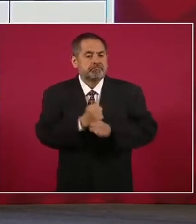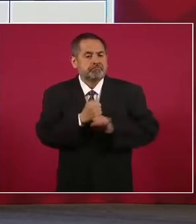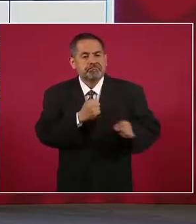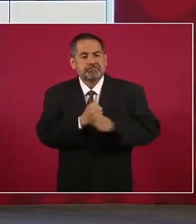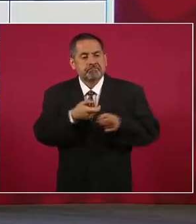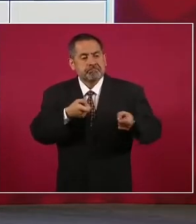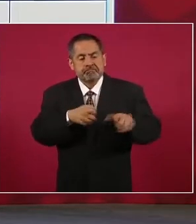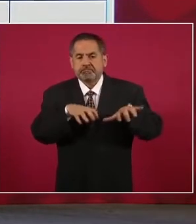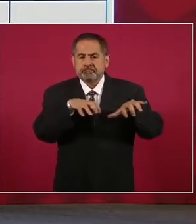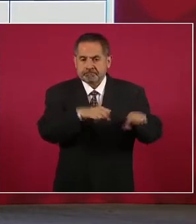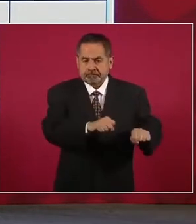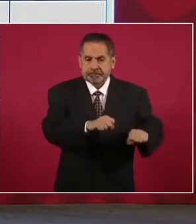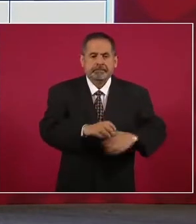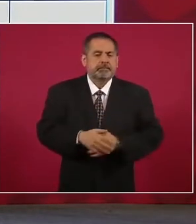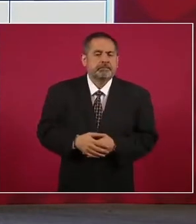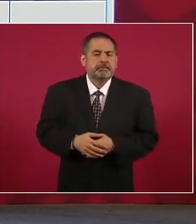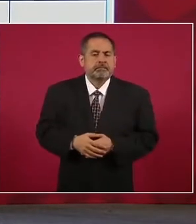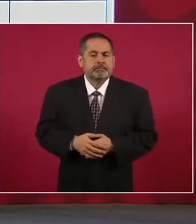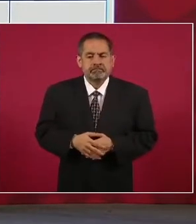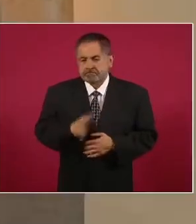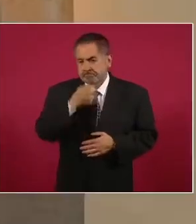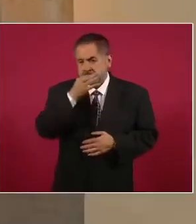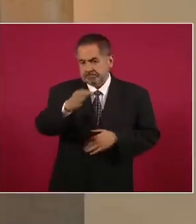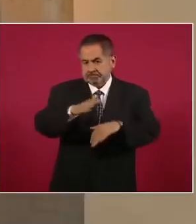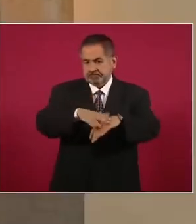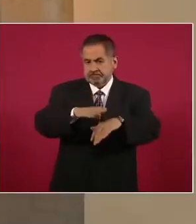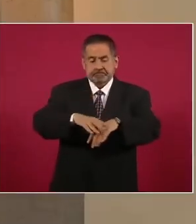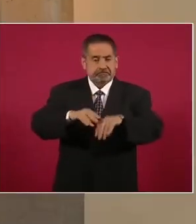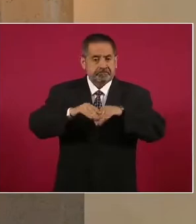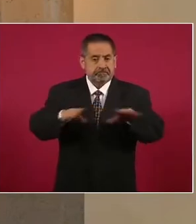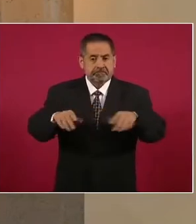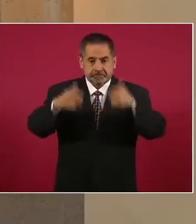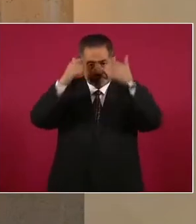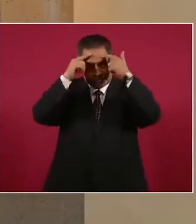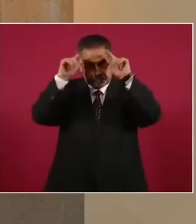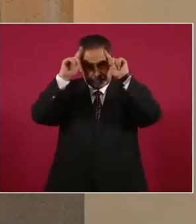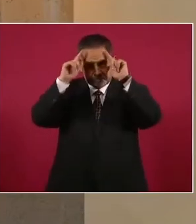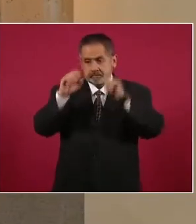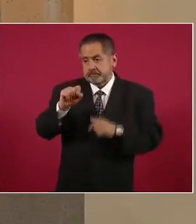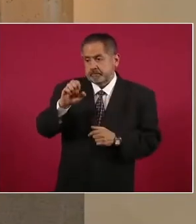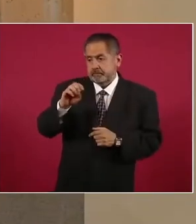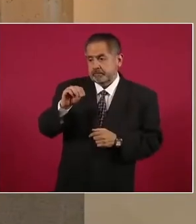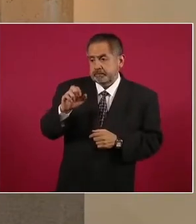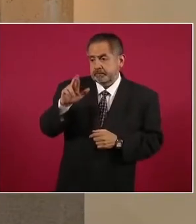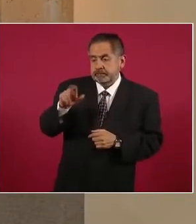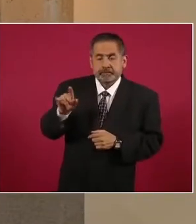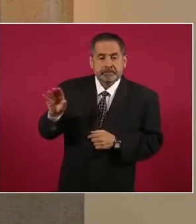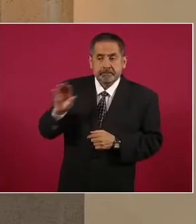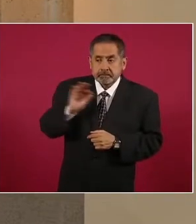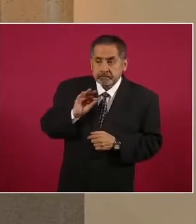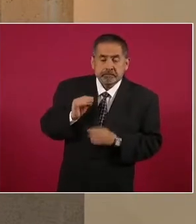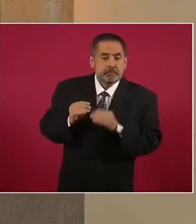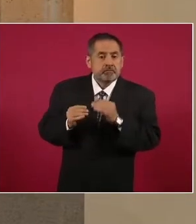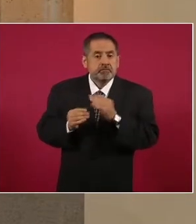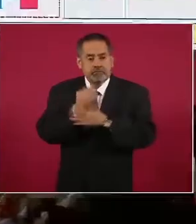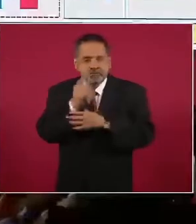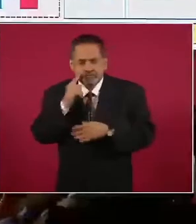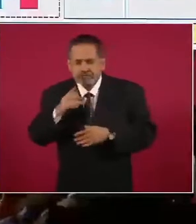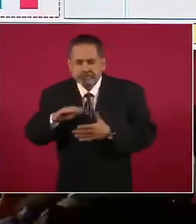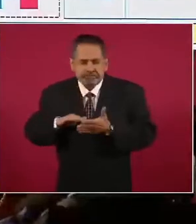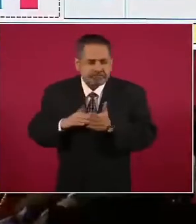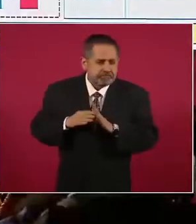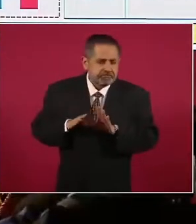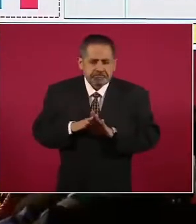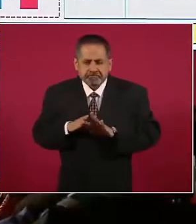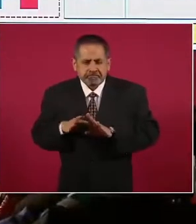Siguiente. Informar que de parte de la Secretaría de la Marina hubo una nueva operación